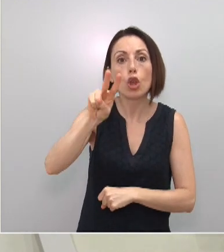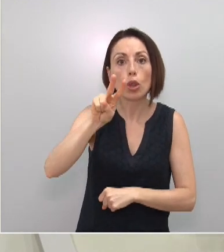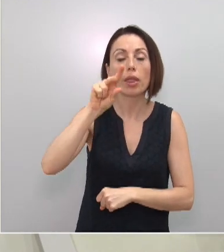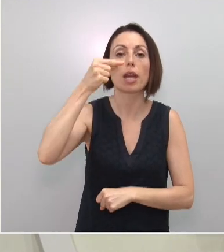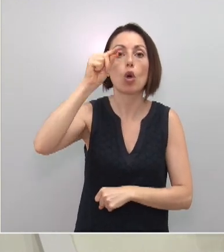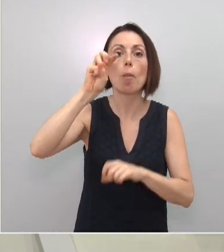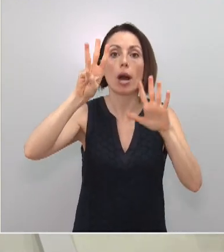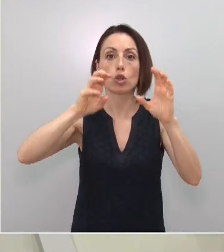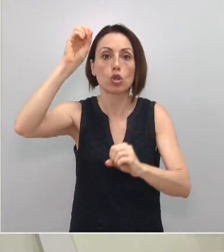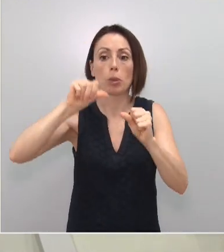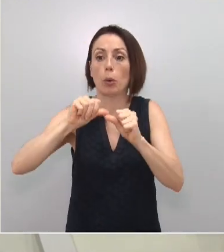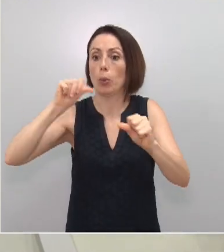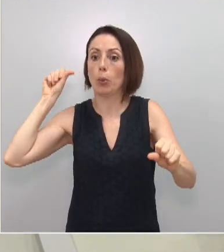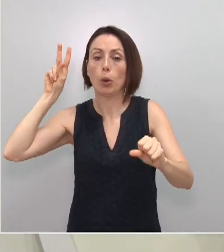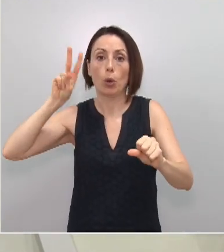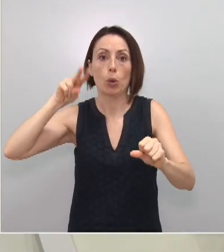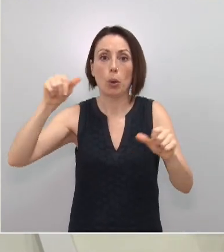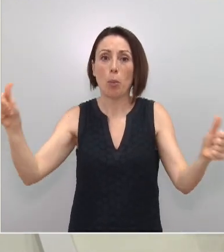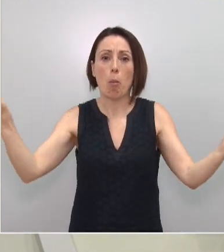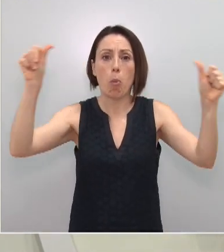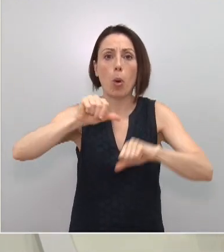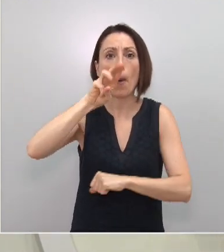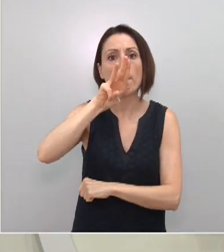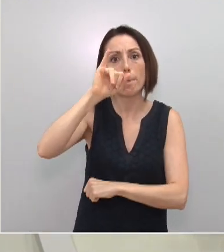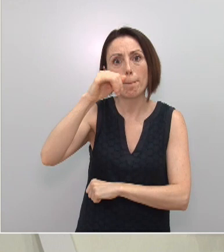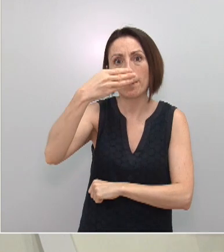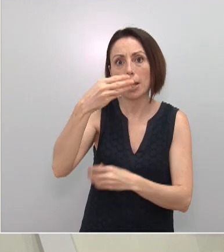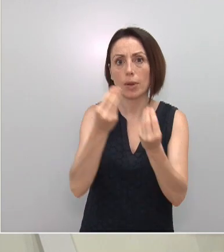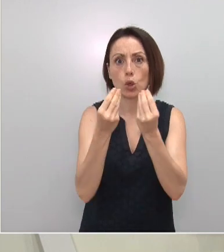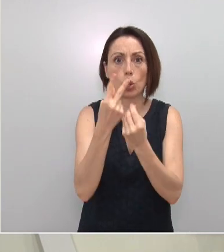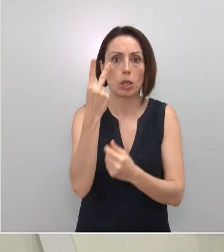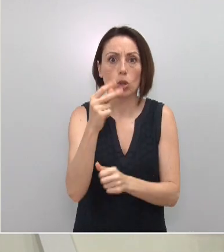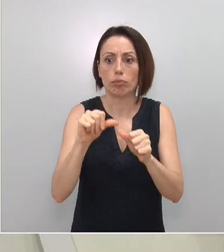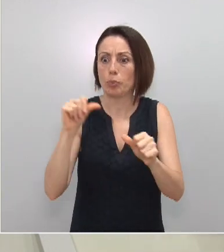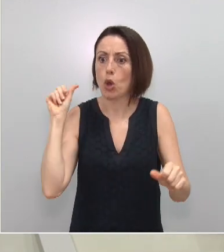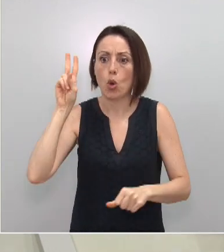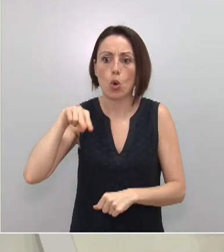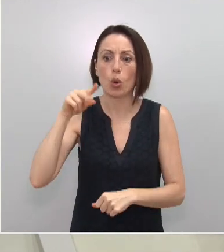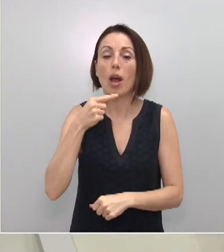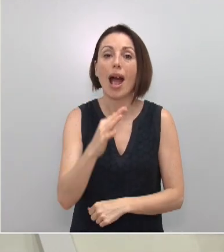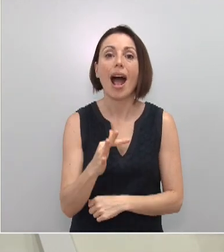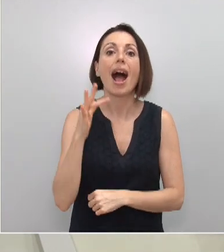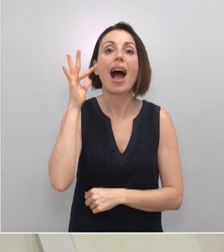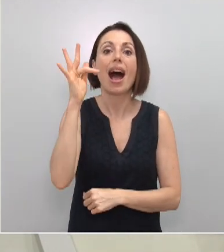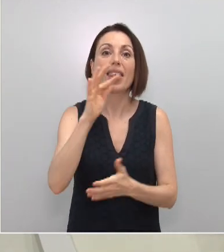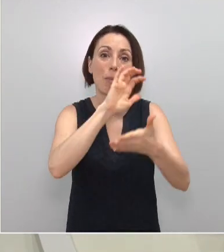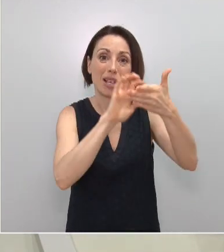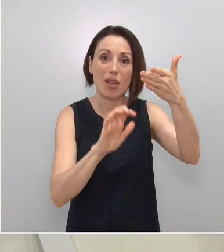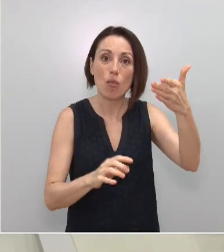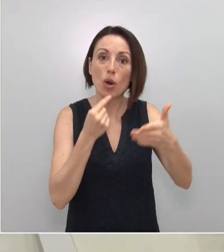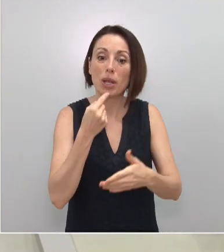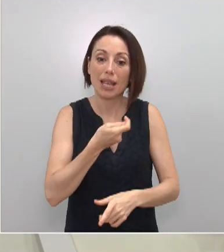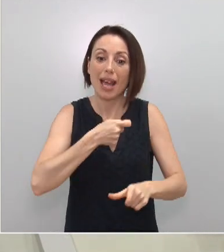Nunca antes hemos tenido un ejercicio u otro, una caída del PIB de dos cifras. además, decía que España era el país